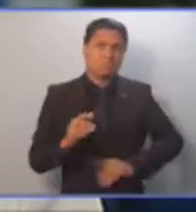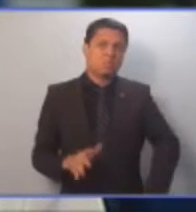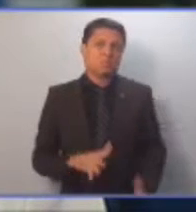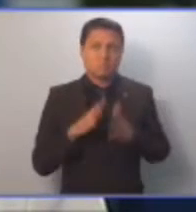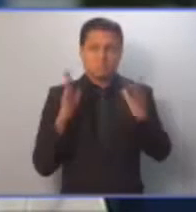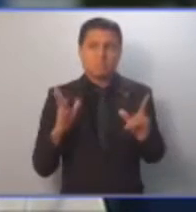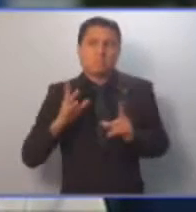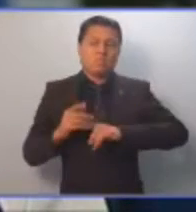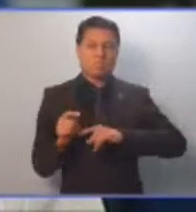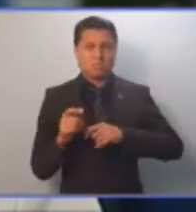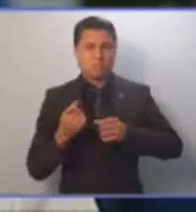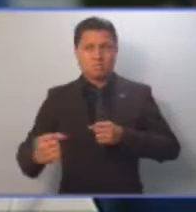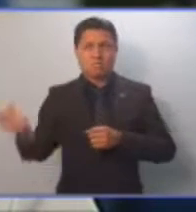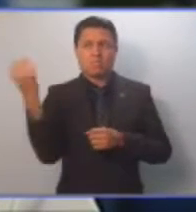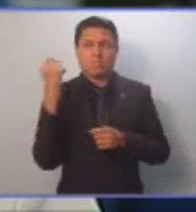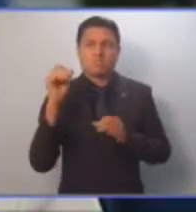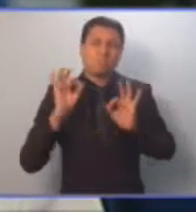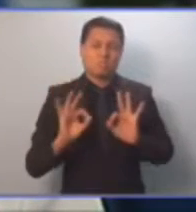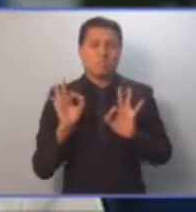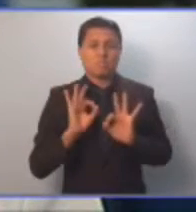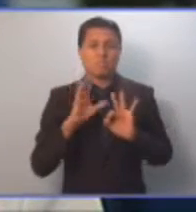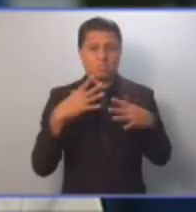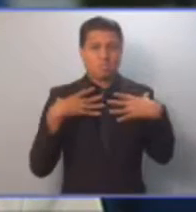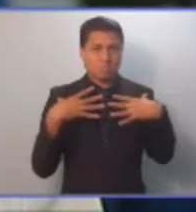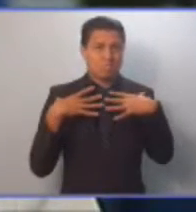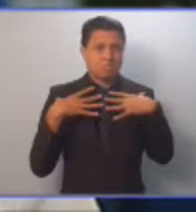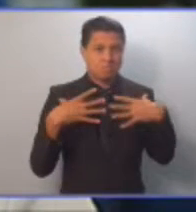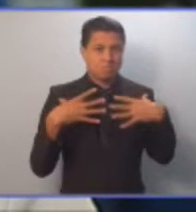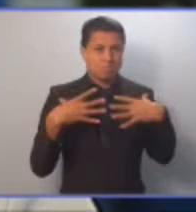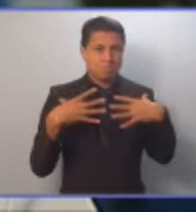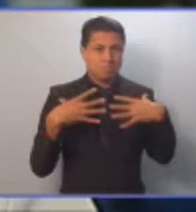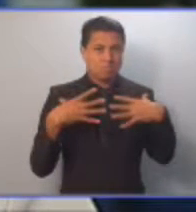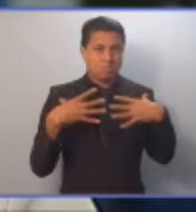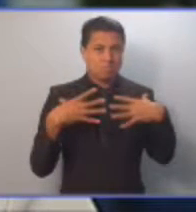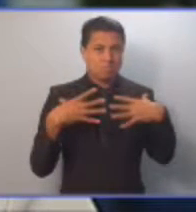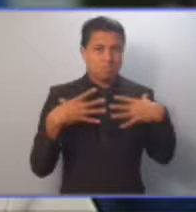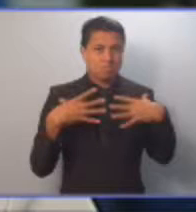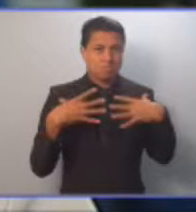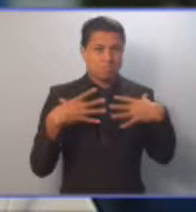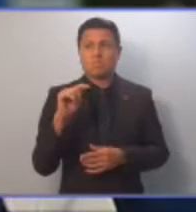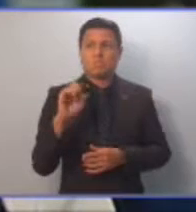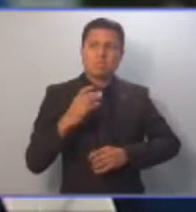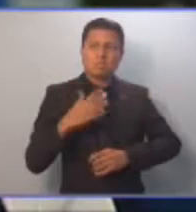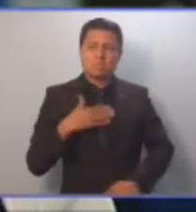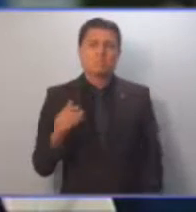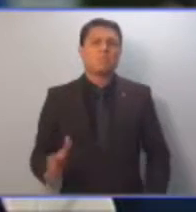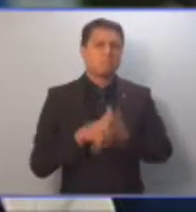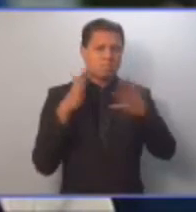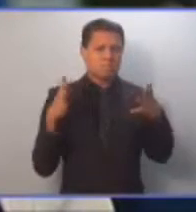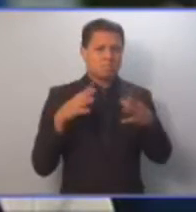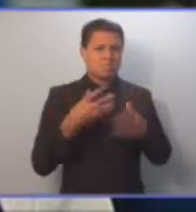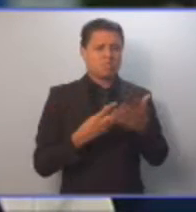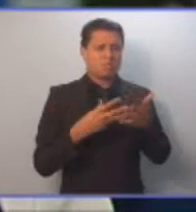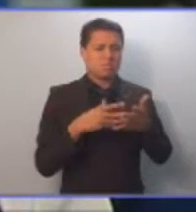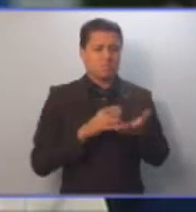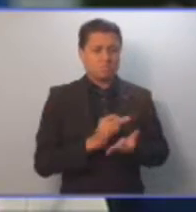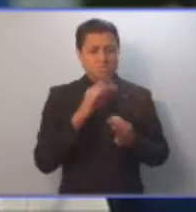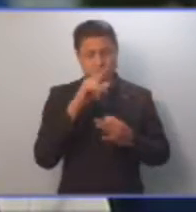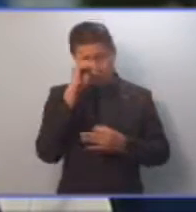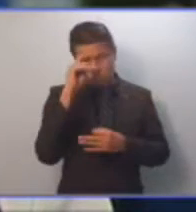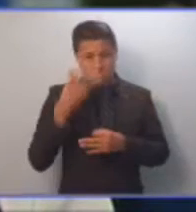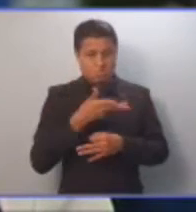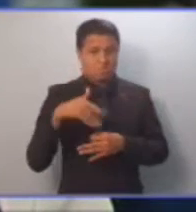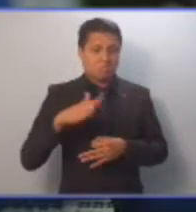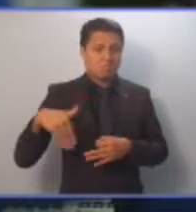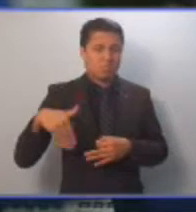significativos en mejorar su calidad de vida. FUSATE cuenta con una amplia red de atención en todo el